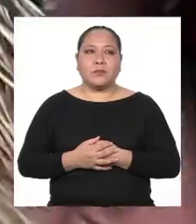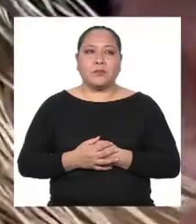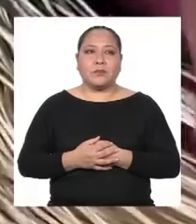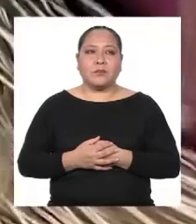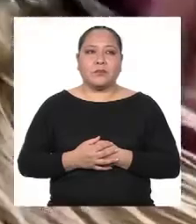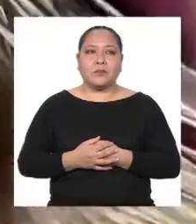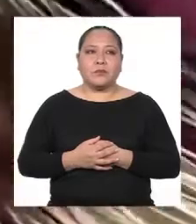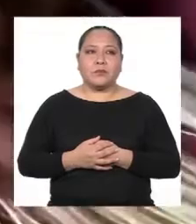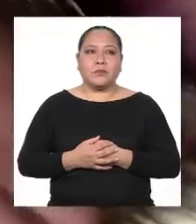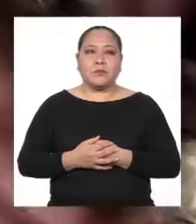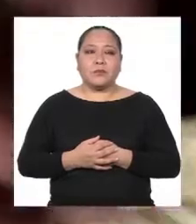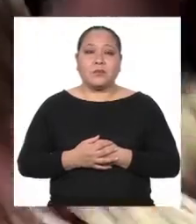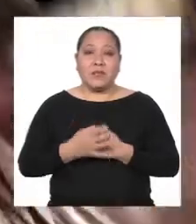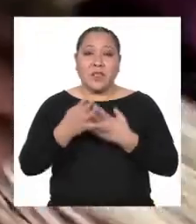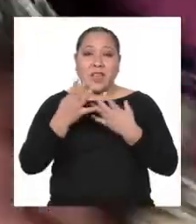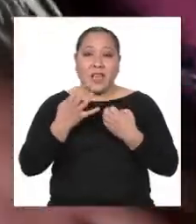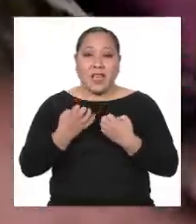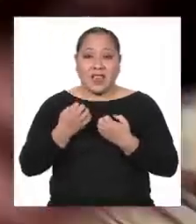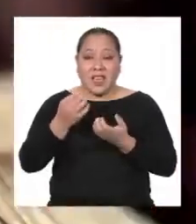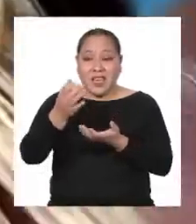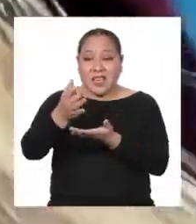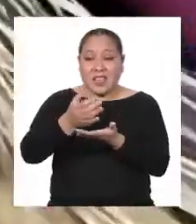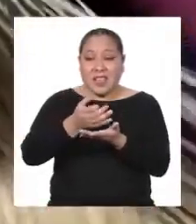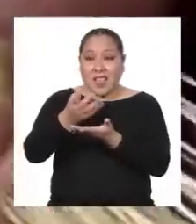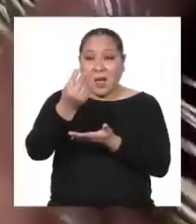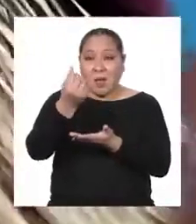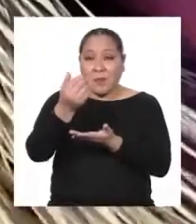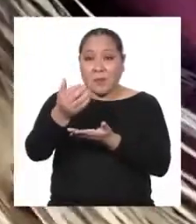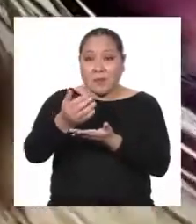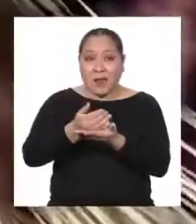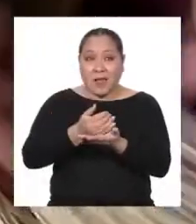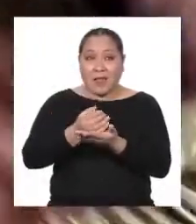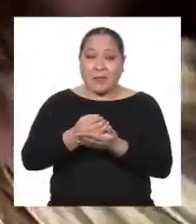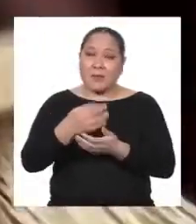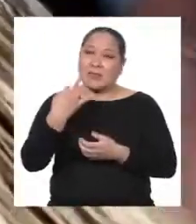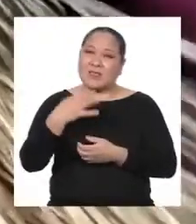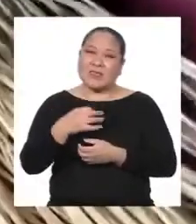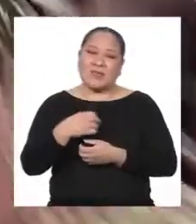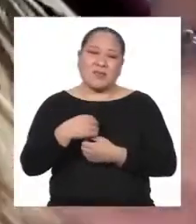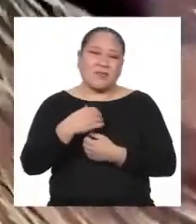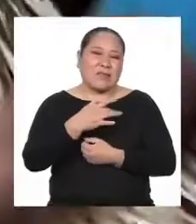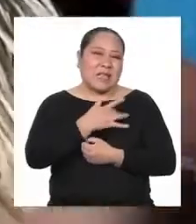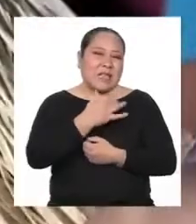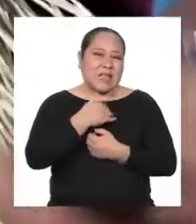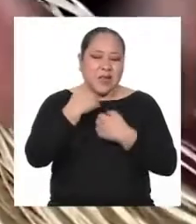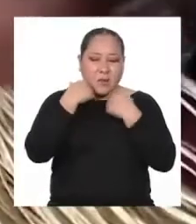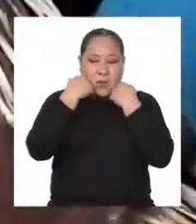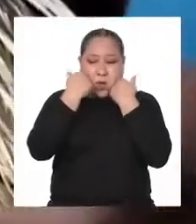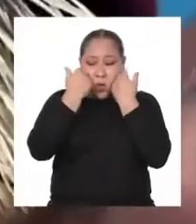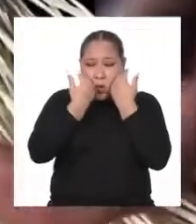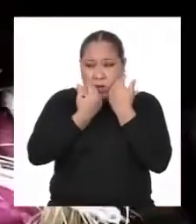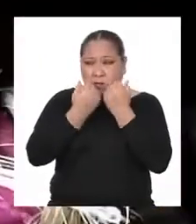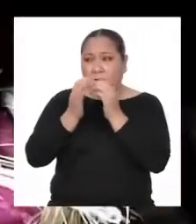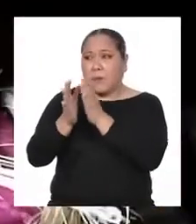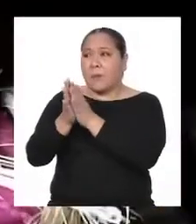Quería ganarme unos sencillos Porque siempre tuve vergüenza De pedirle a mis padres Para comprar mi